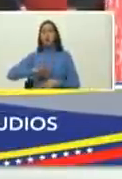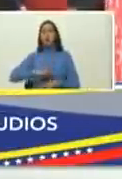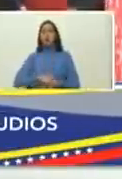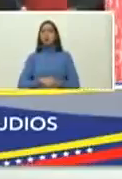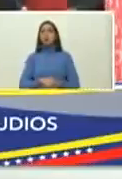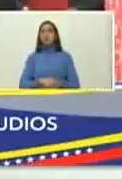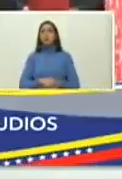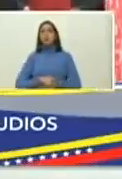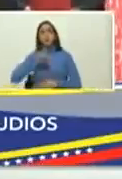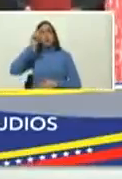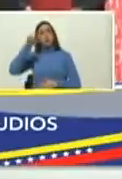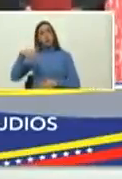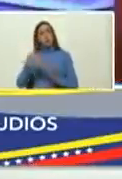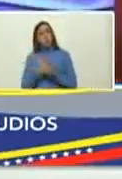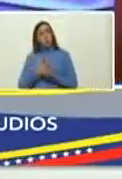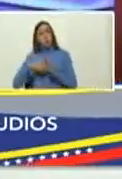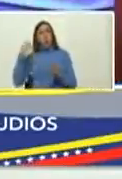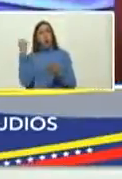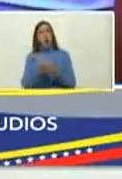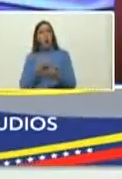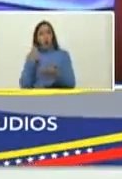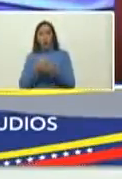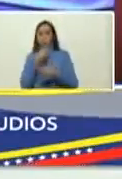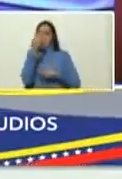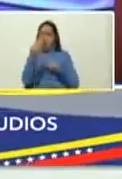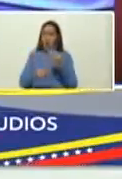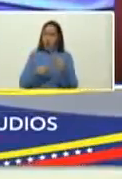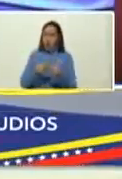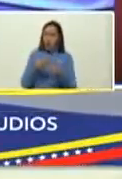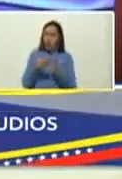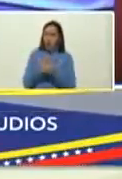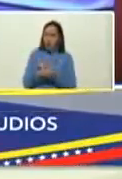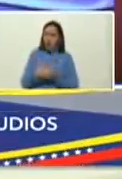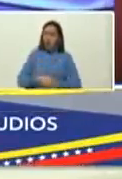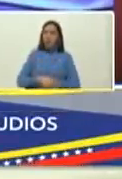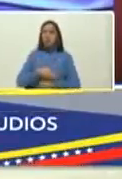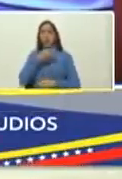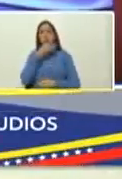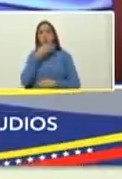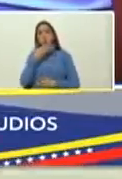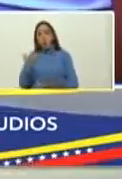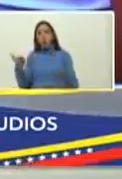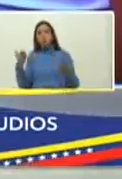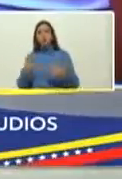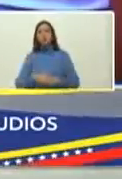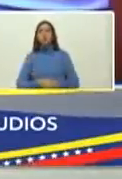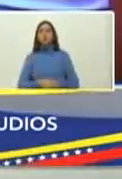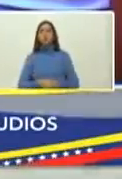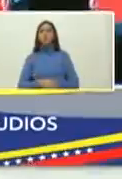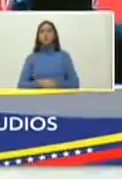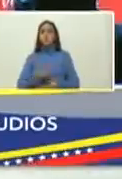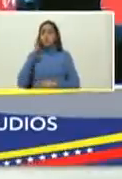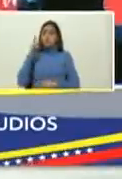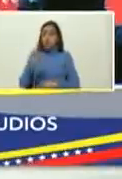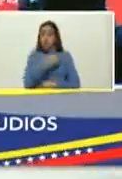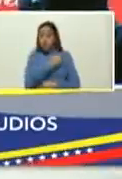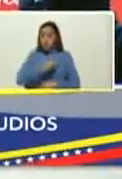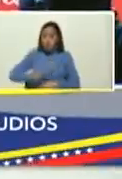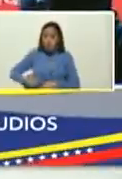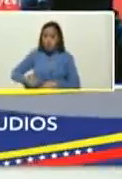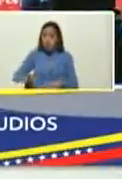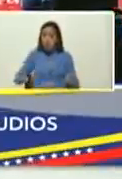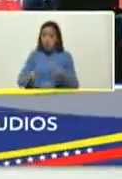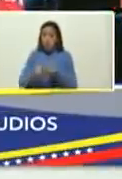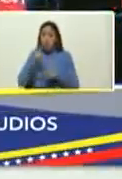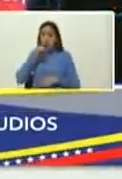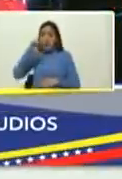y en la lucha también por constituir una estética una belleza creo que ver a un presidente de la república como usted